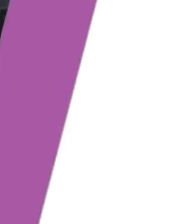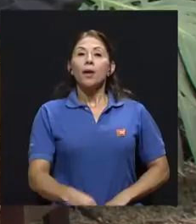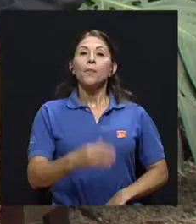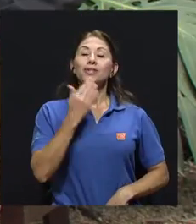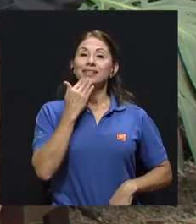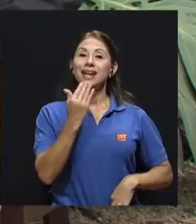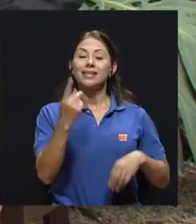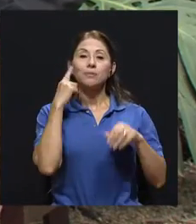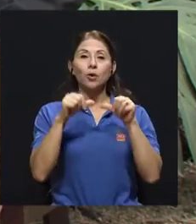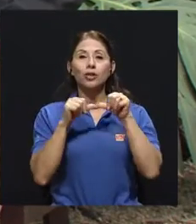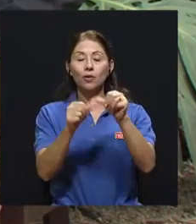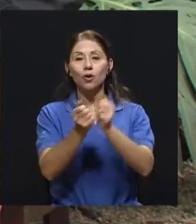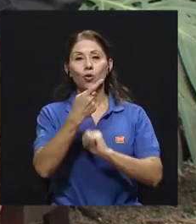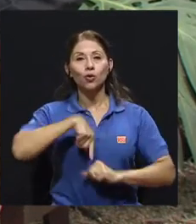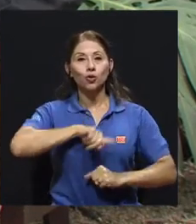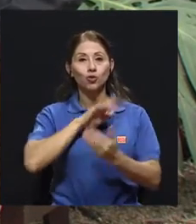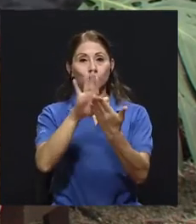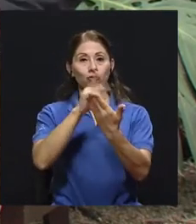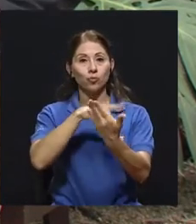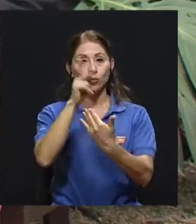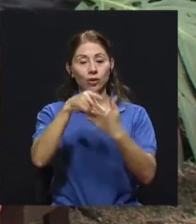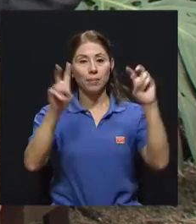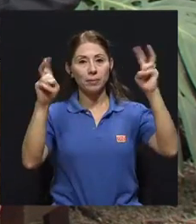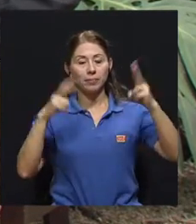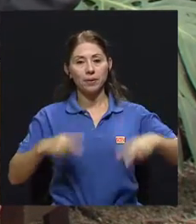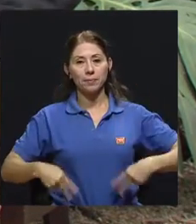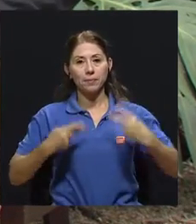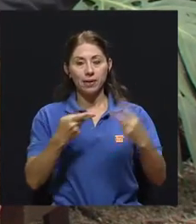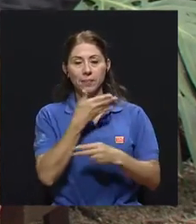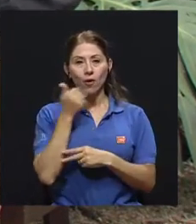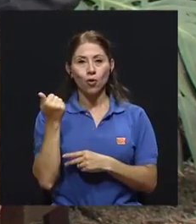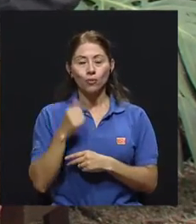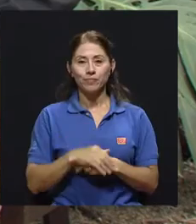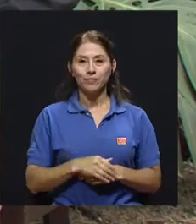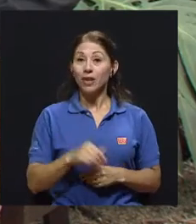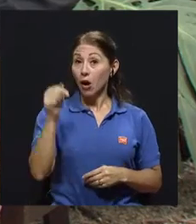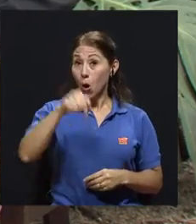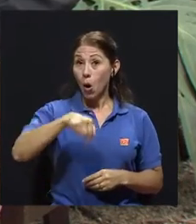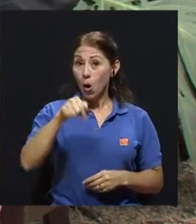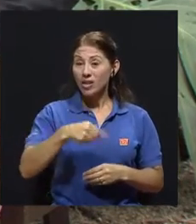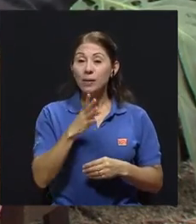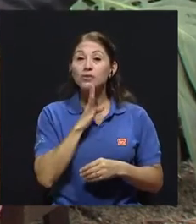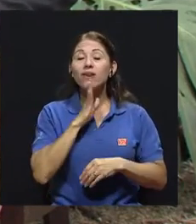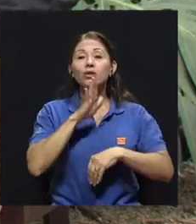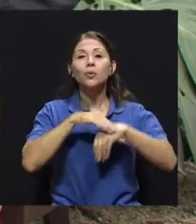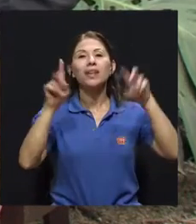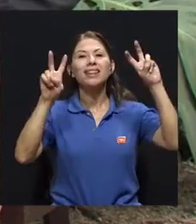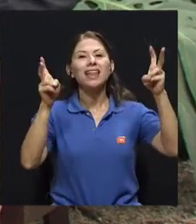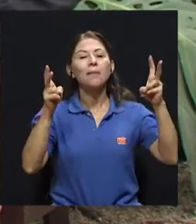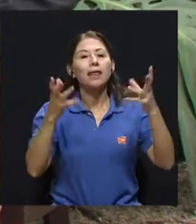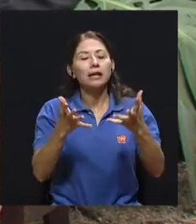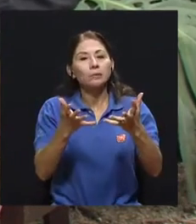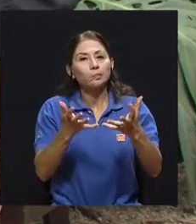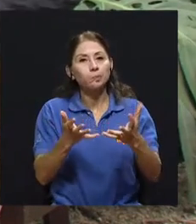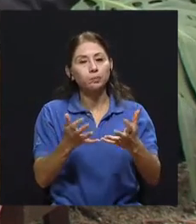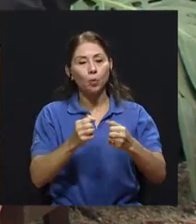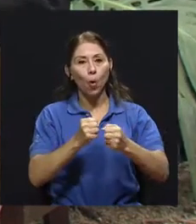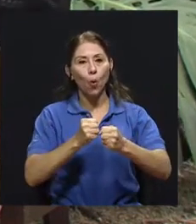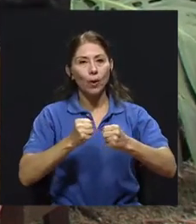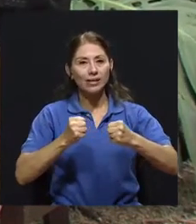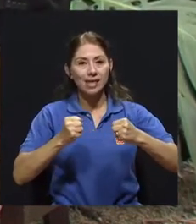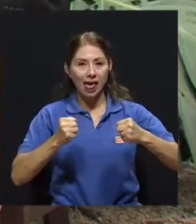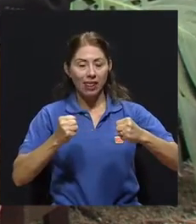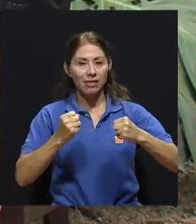Muchas gracias por continuar con nosotros en su revista Vivir Mejor. El día de hoy tomamos el tema de la obesidad